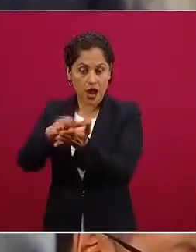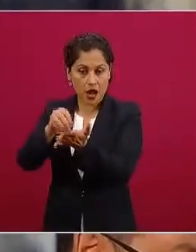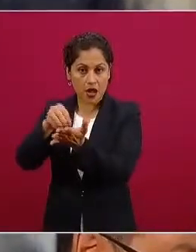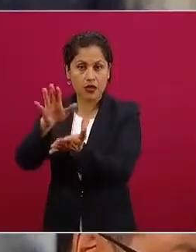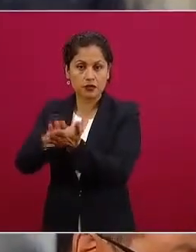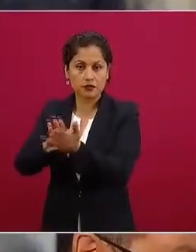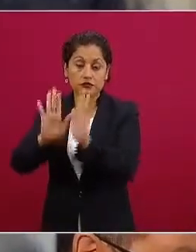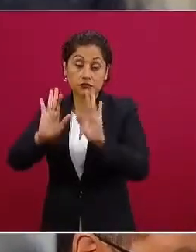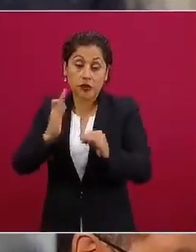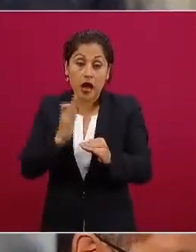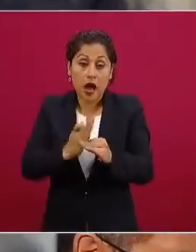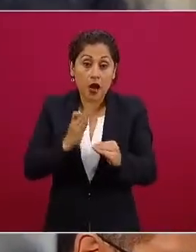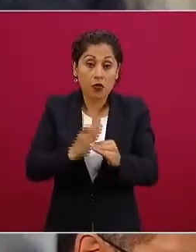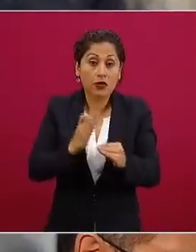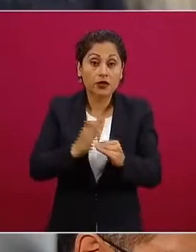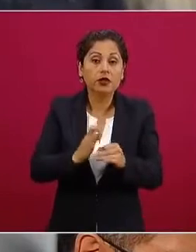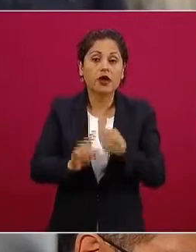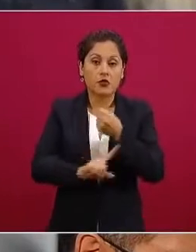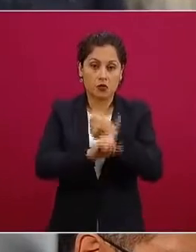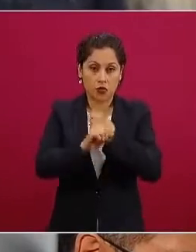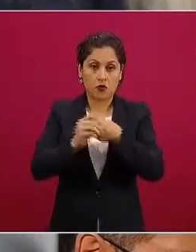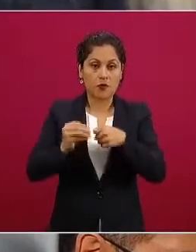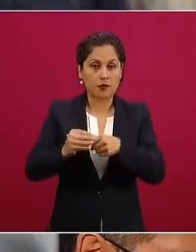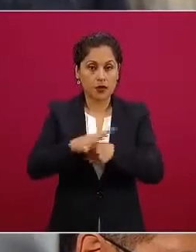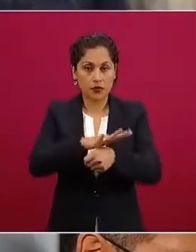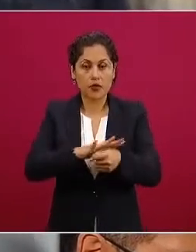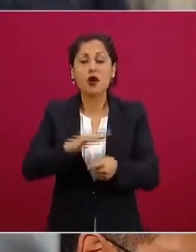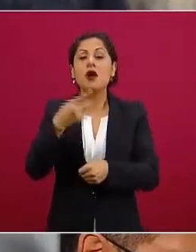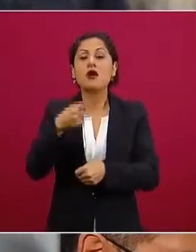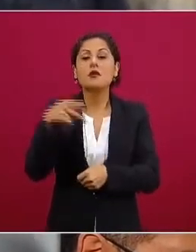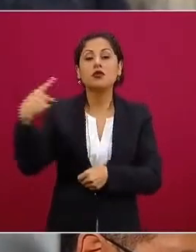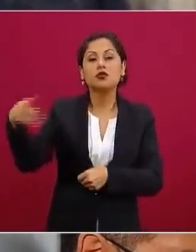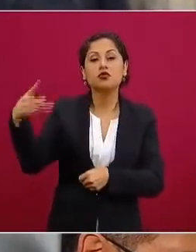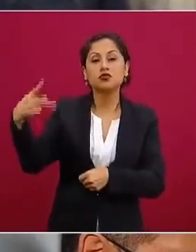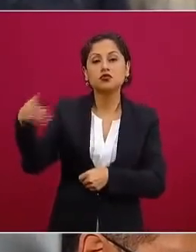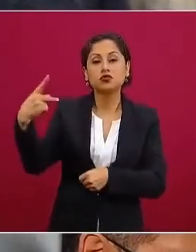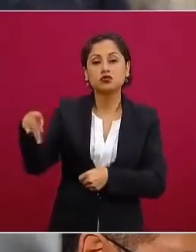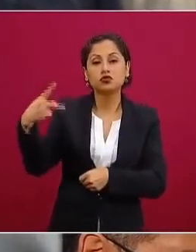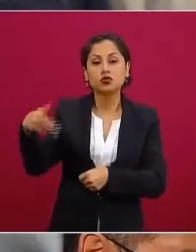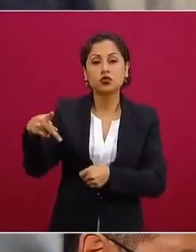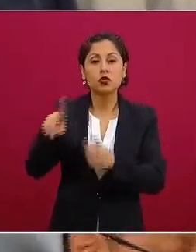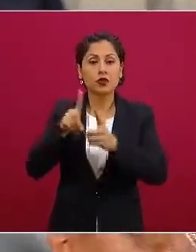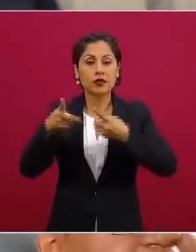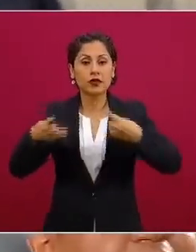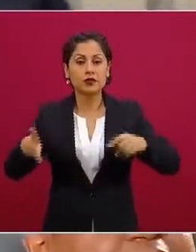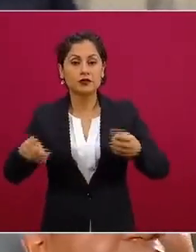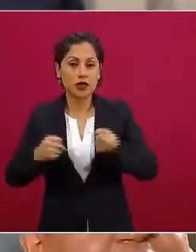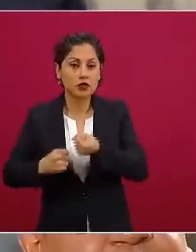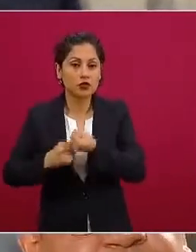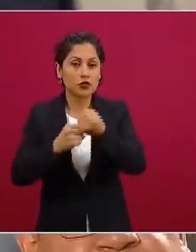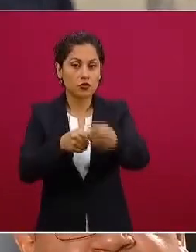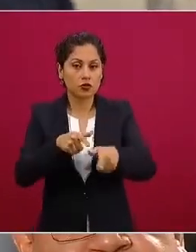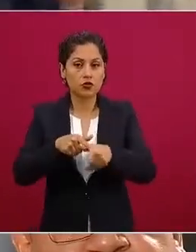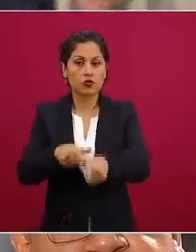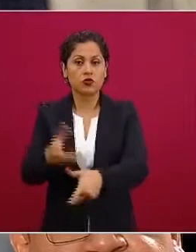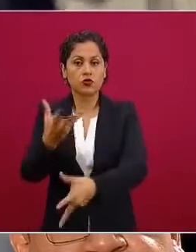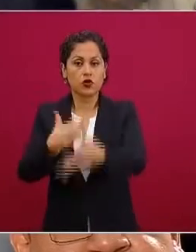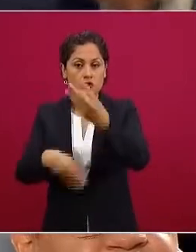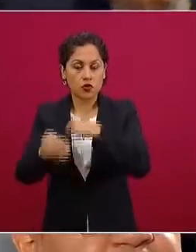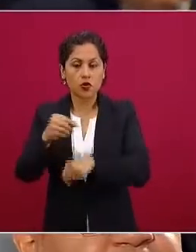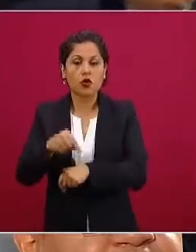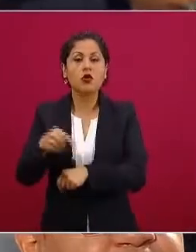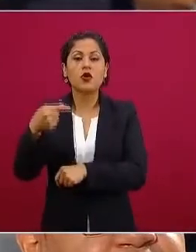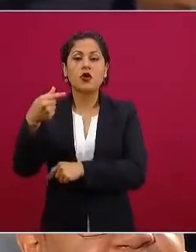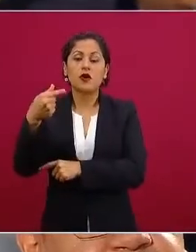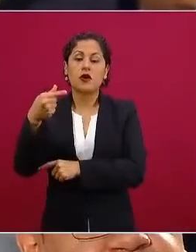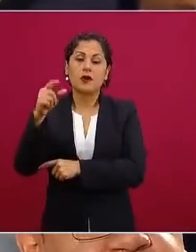coronavirus avances en sus objetivos de desarrollo sostenible y agenda 2030 al momento usted cómo califica